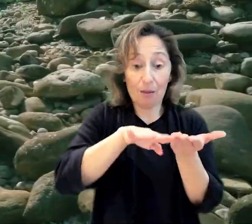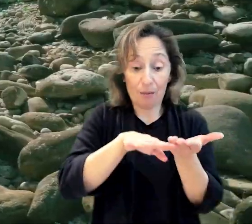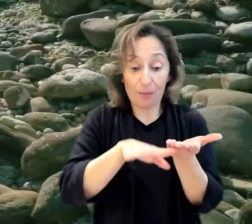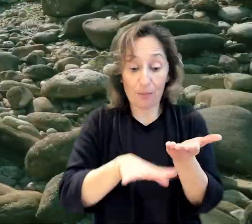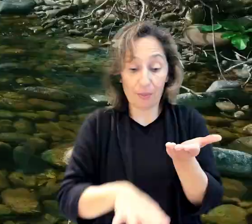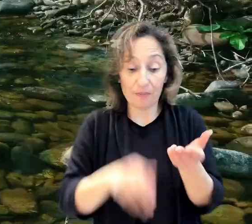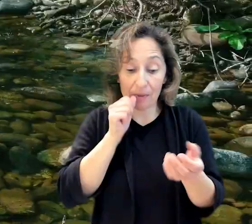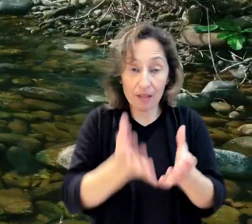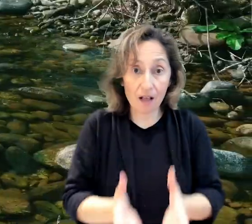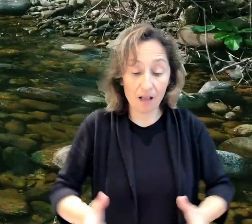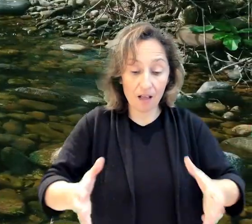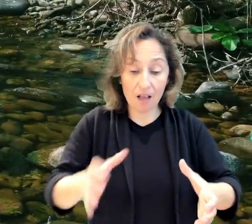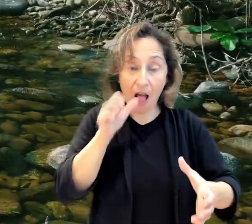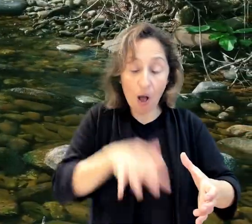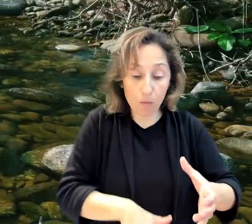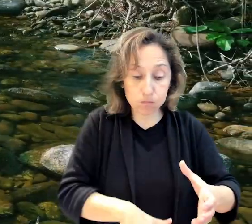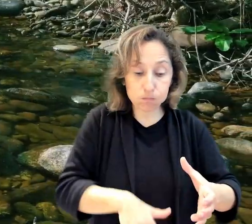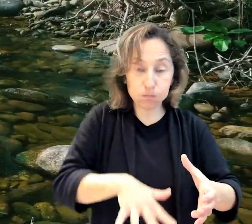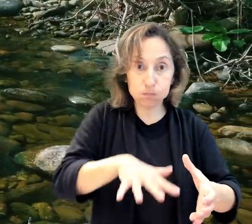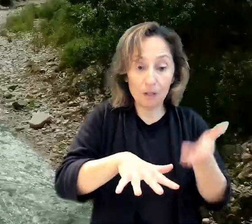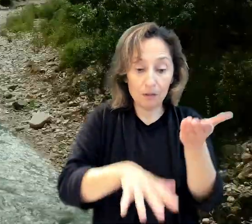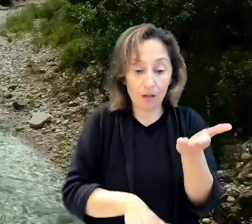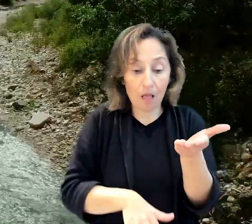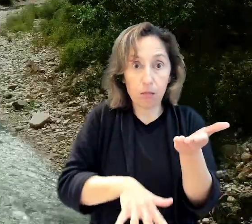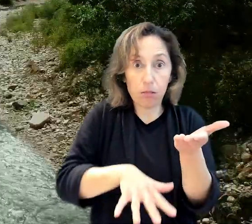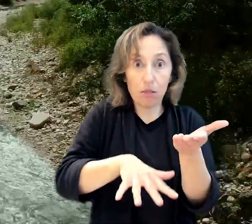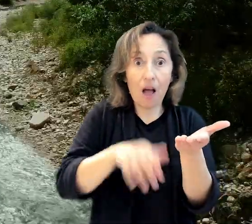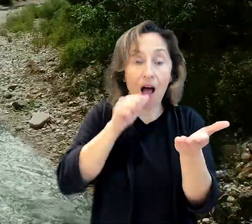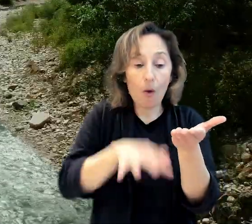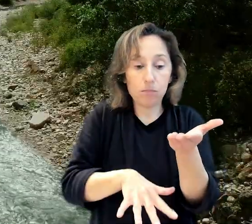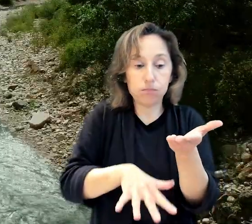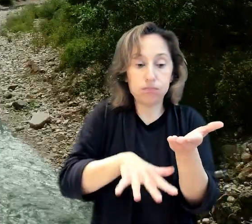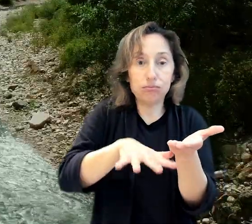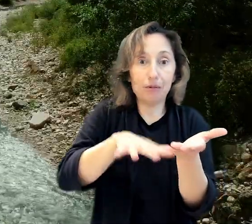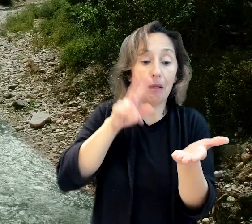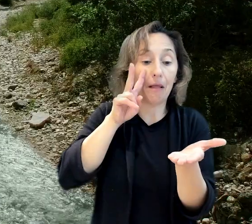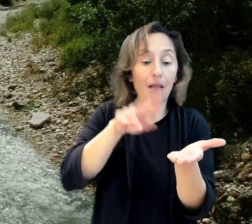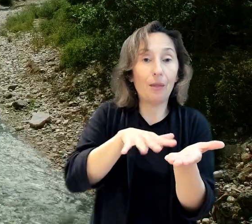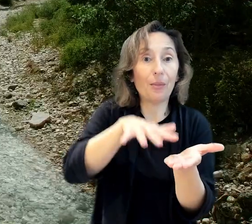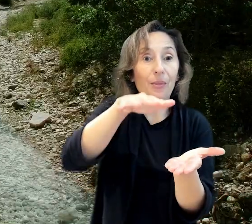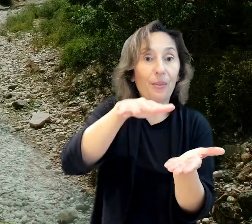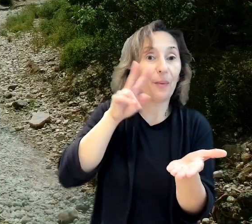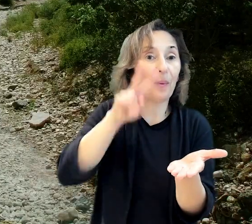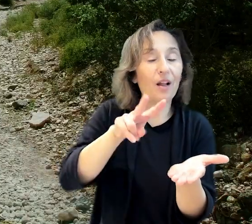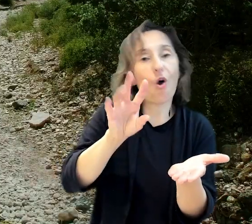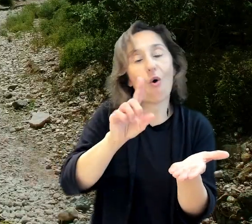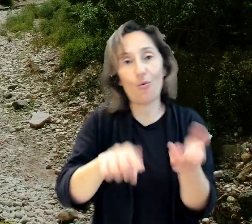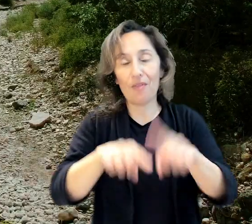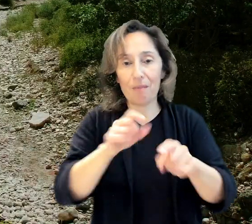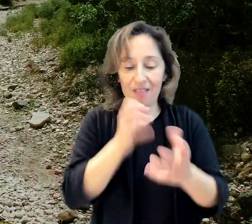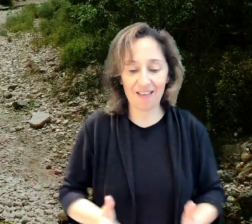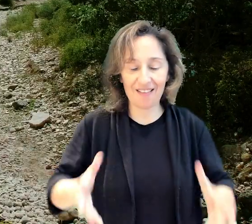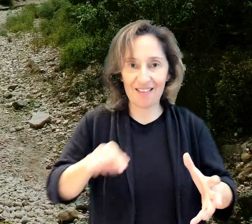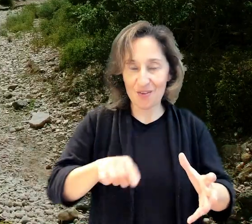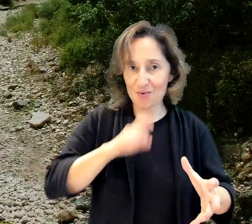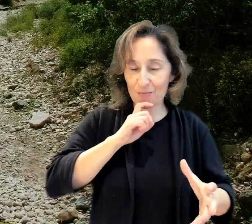debajo, que según esté el acuífero más o menos cargado, se podrá asomar en superficie o no